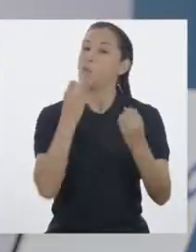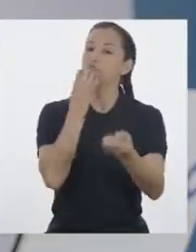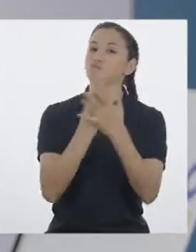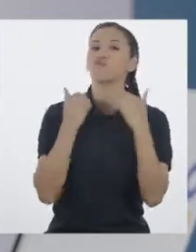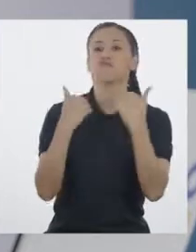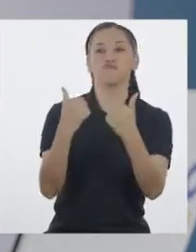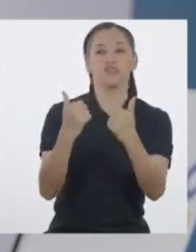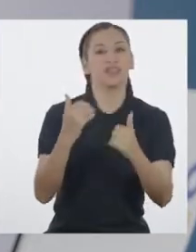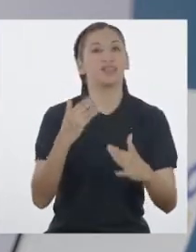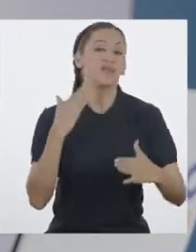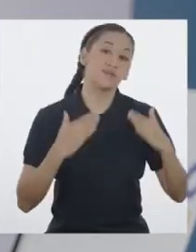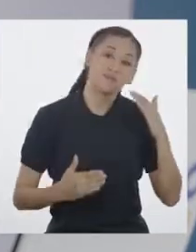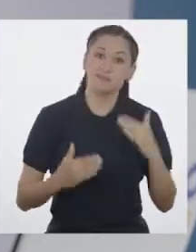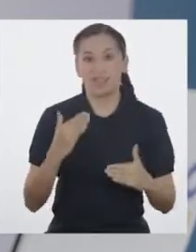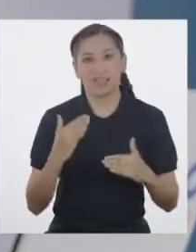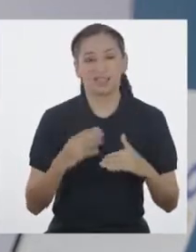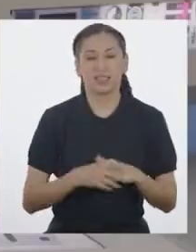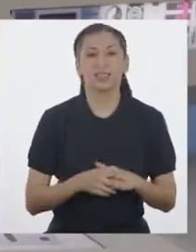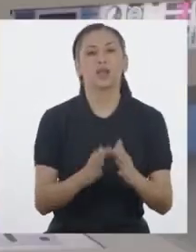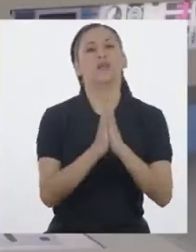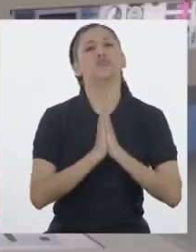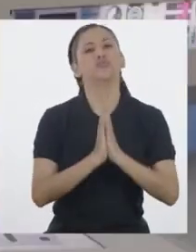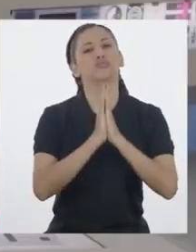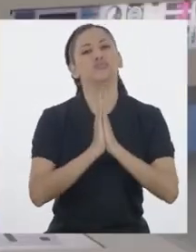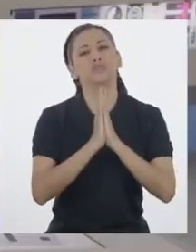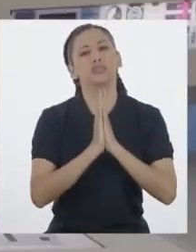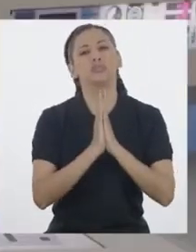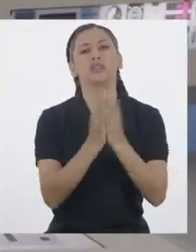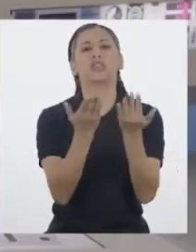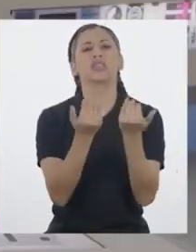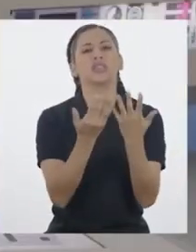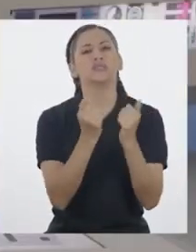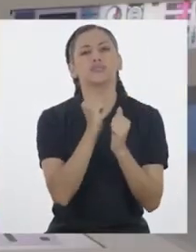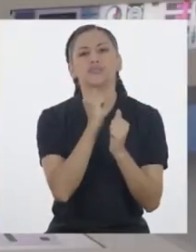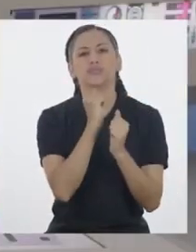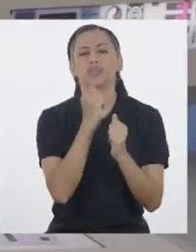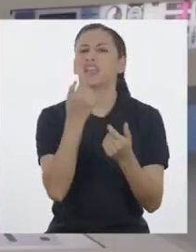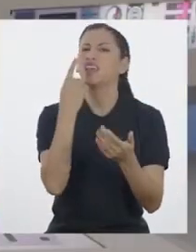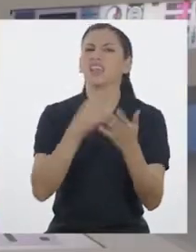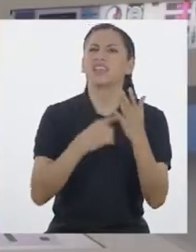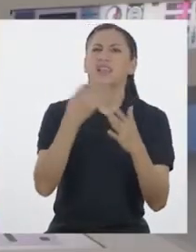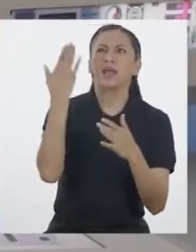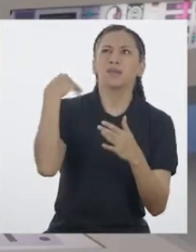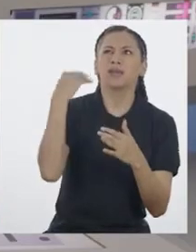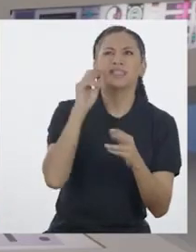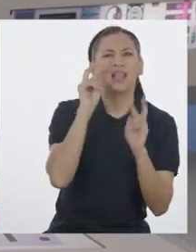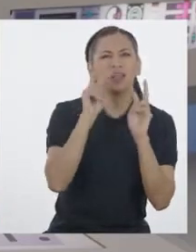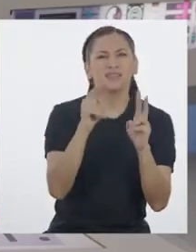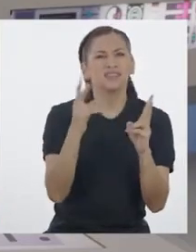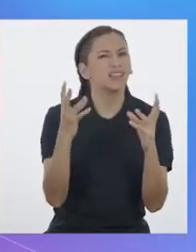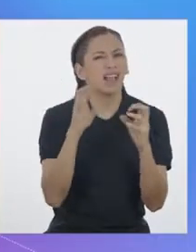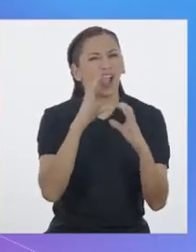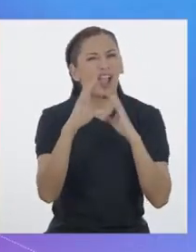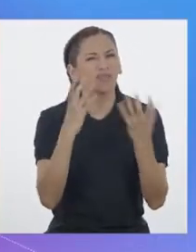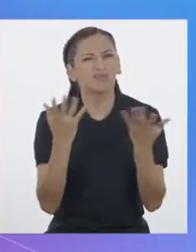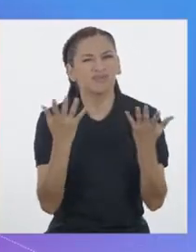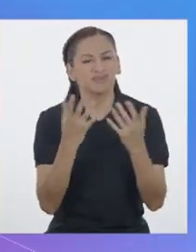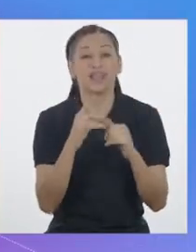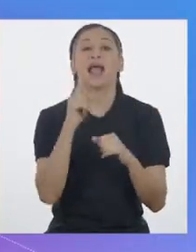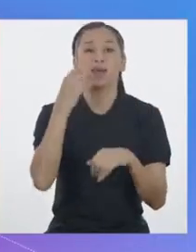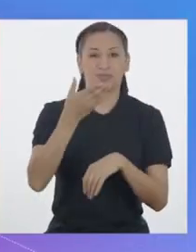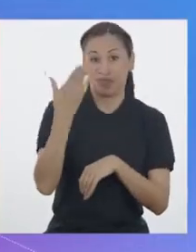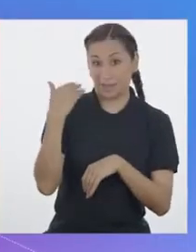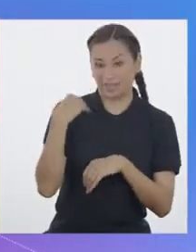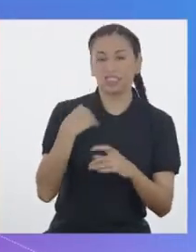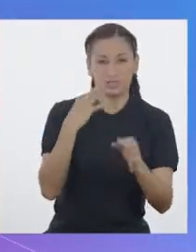¡Muy bien, Maca! Por favor, dinos, ¿qué vimos en el bloque anterior? En el bloque